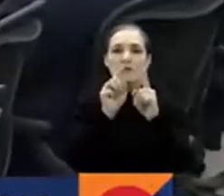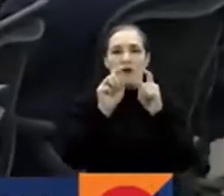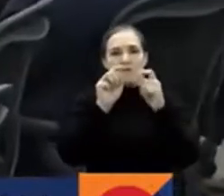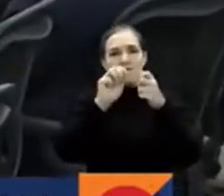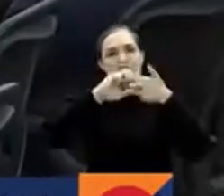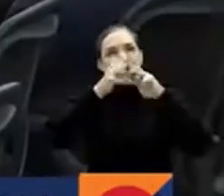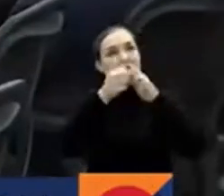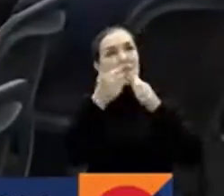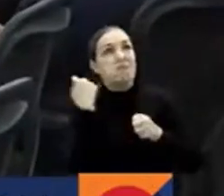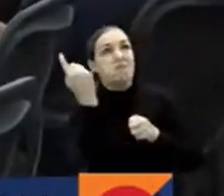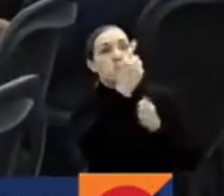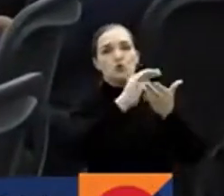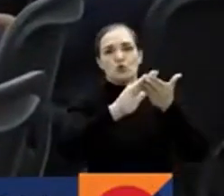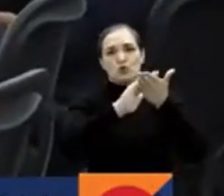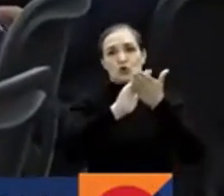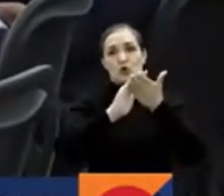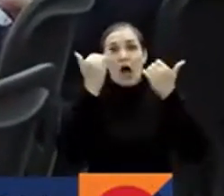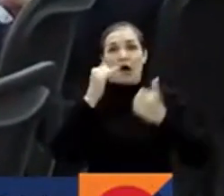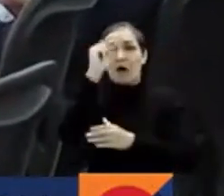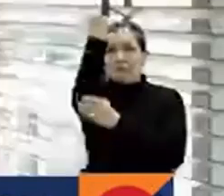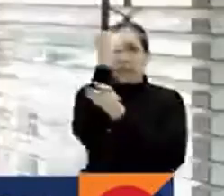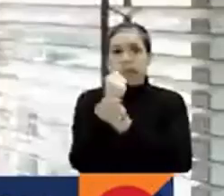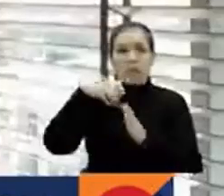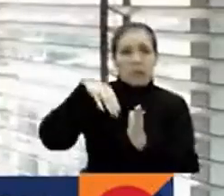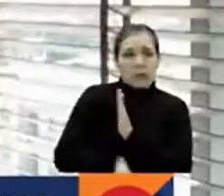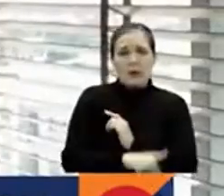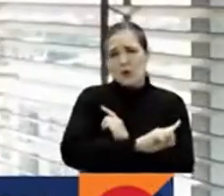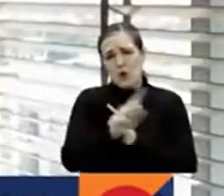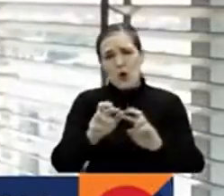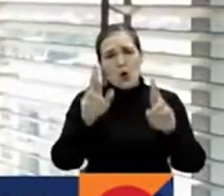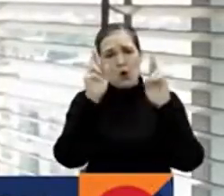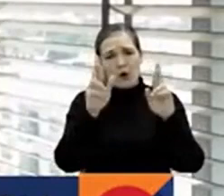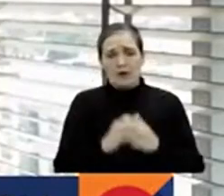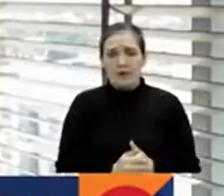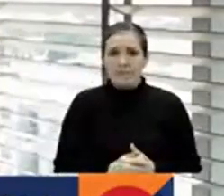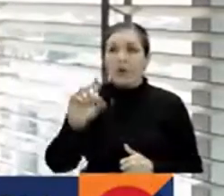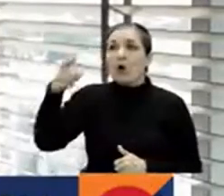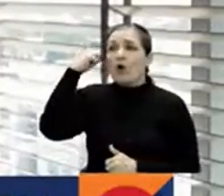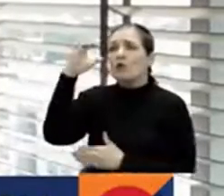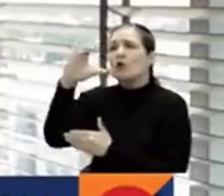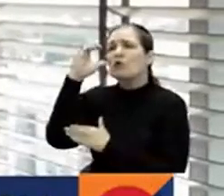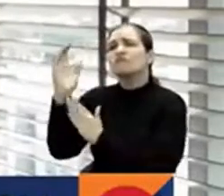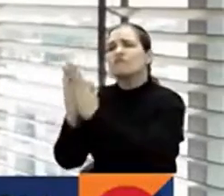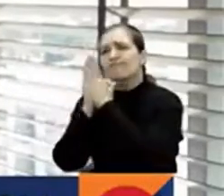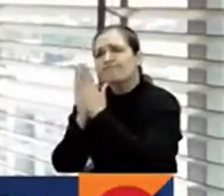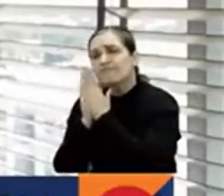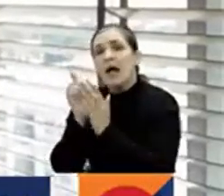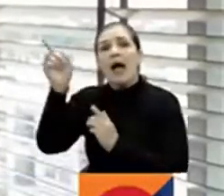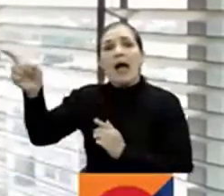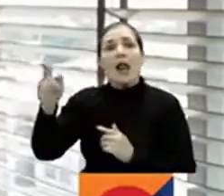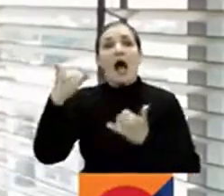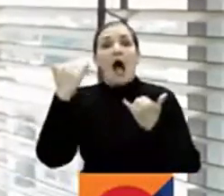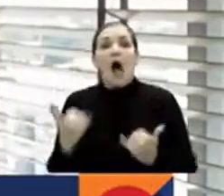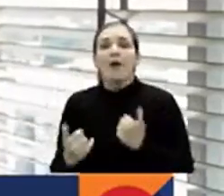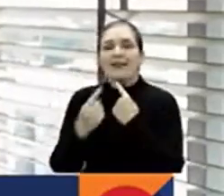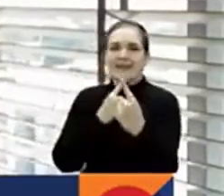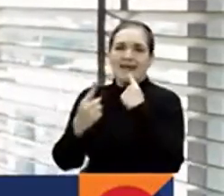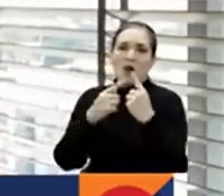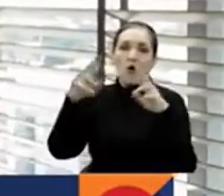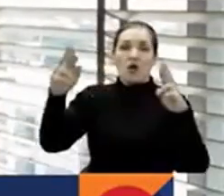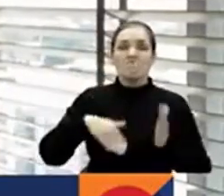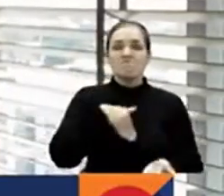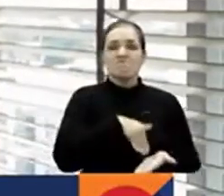país y no corran el riesgo de hundirse en el legislativo. Le pedimos al gobierno nacional mayor disposición de diálogo y de